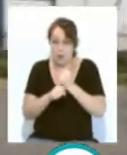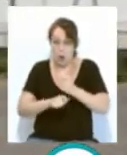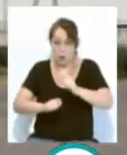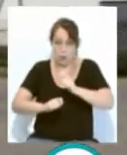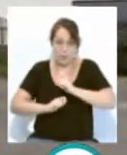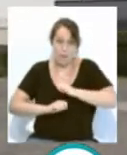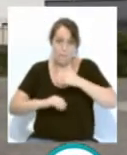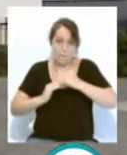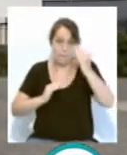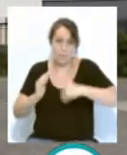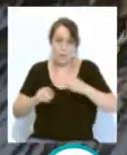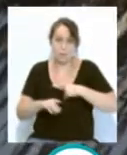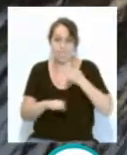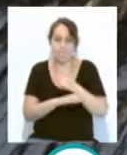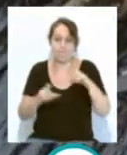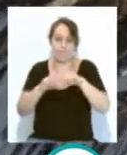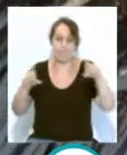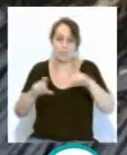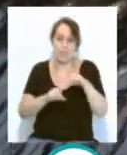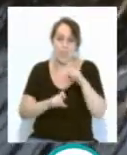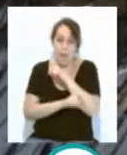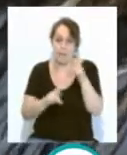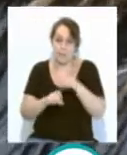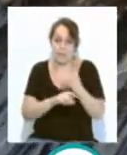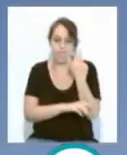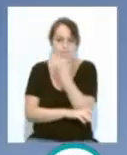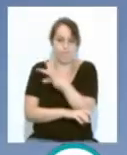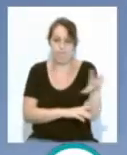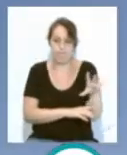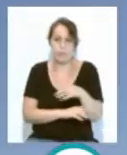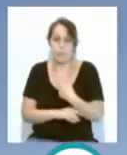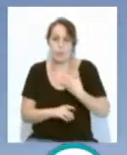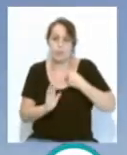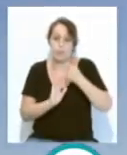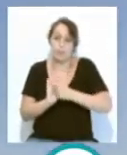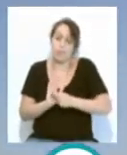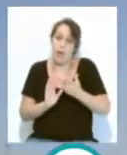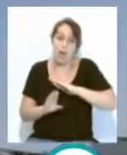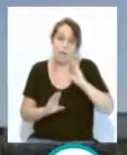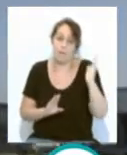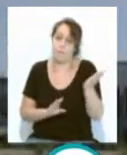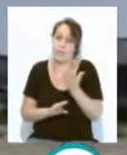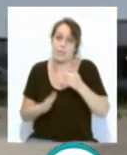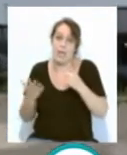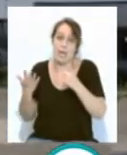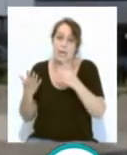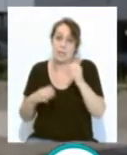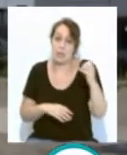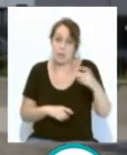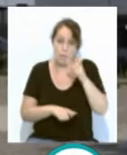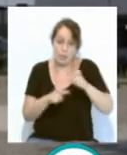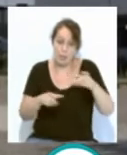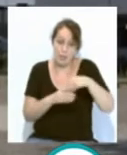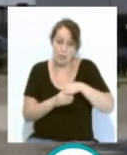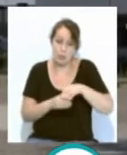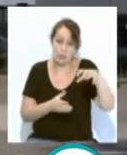trabajo. La dirección de la empresa notificaba a través de una carta esta medida que afecta a una cifra cercana a los 600 empleados entre las